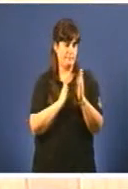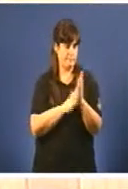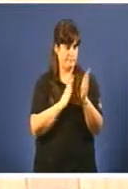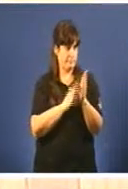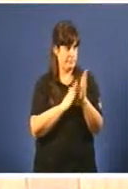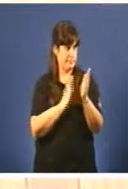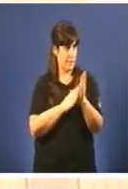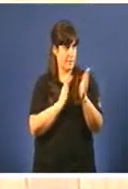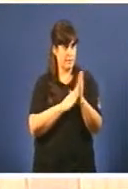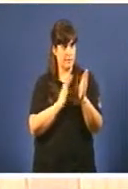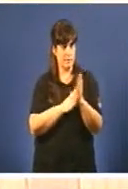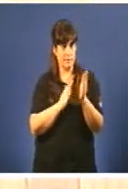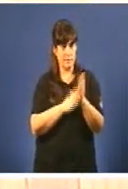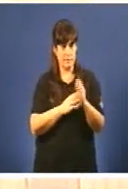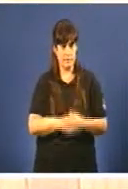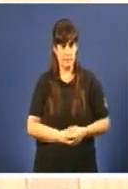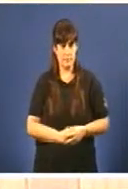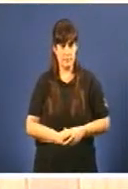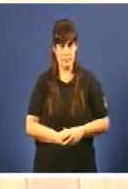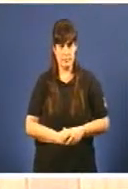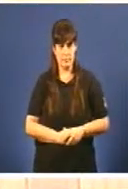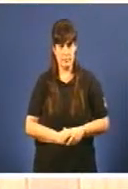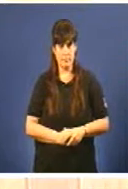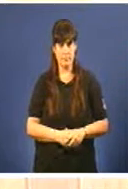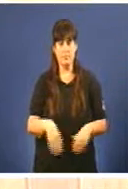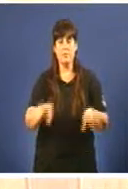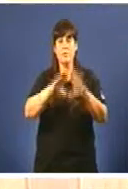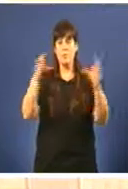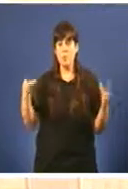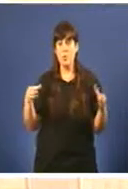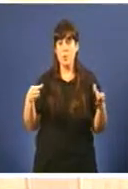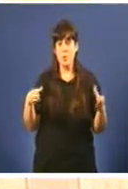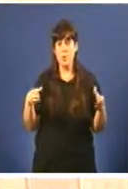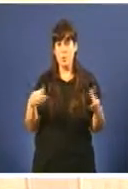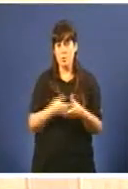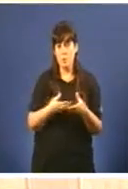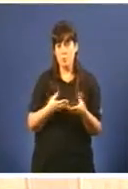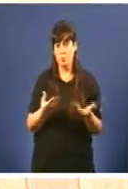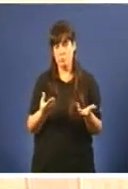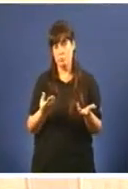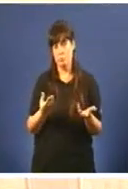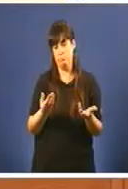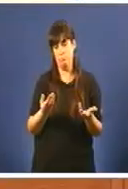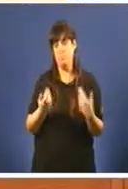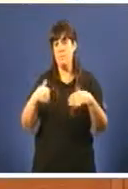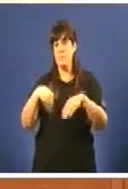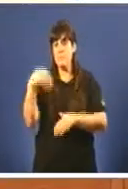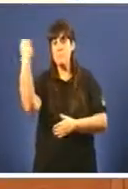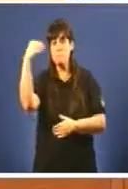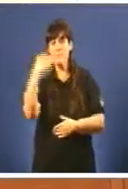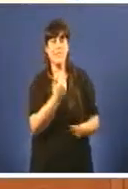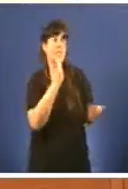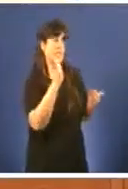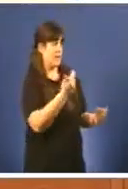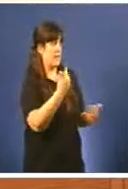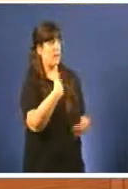Aplausos Turno de peche, señora conselleira Gracias, presidente En desde logo, teño que reiterar